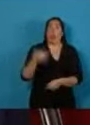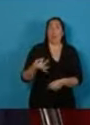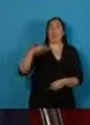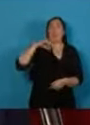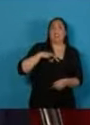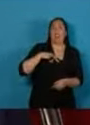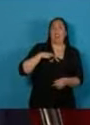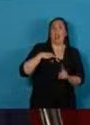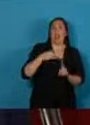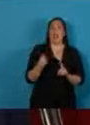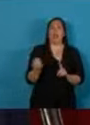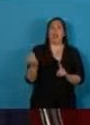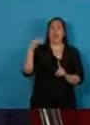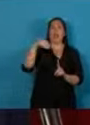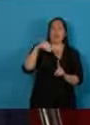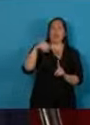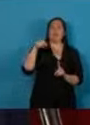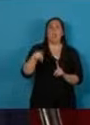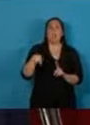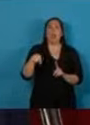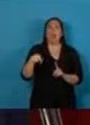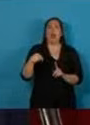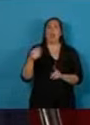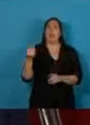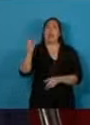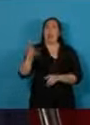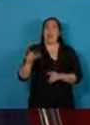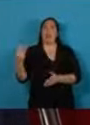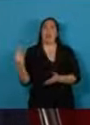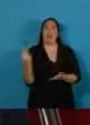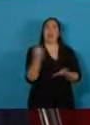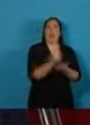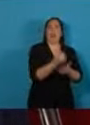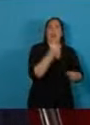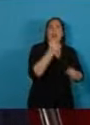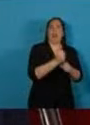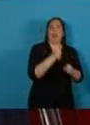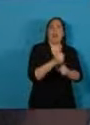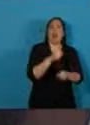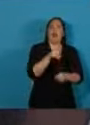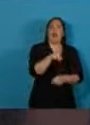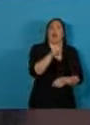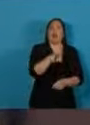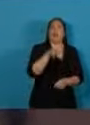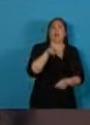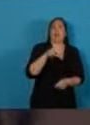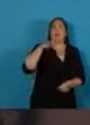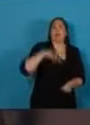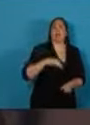puedan insertarse en el mundo laboral y cobrar por su trabajo.